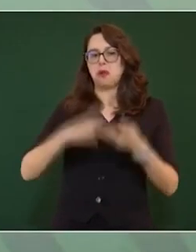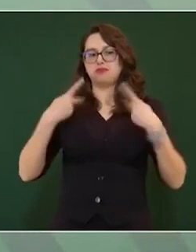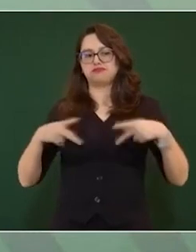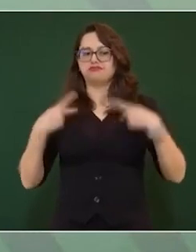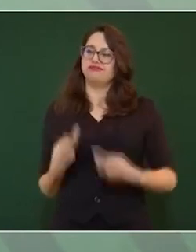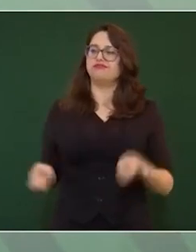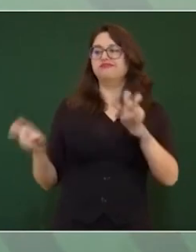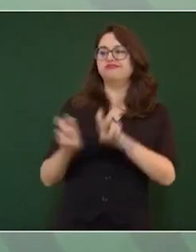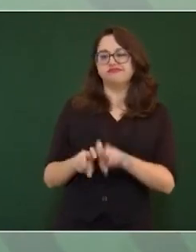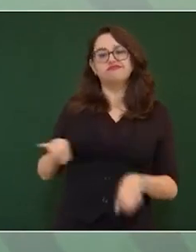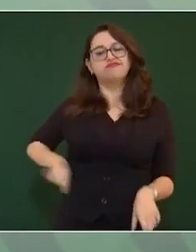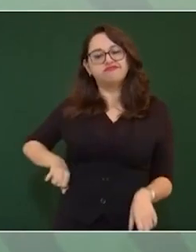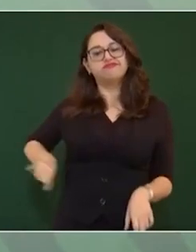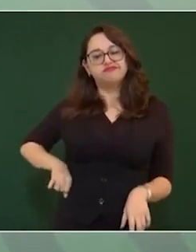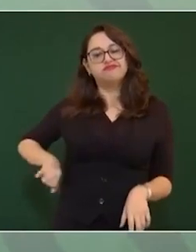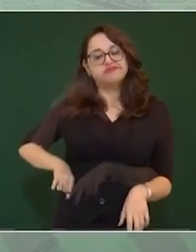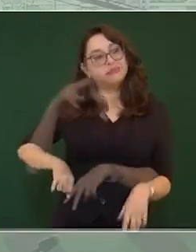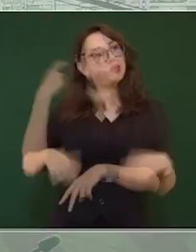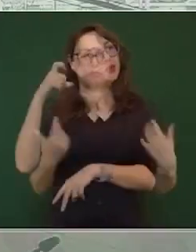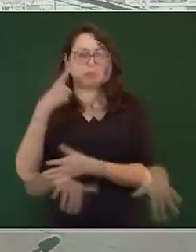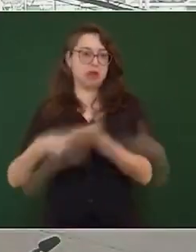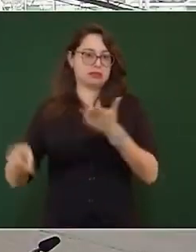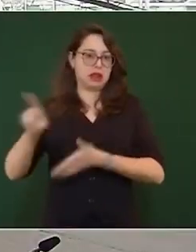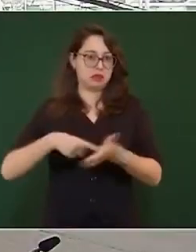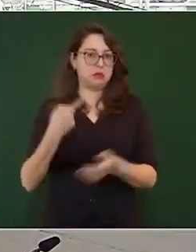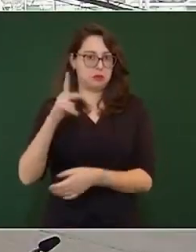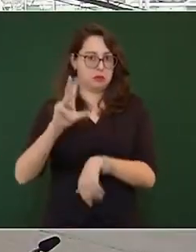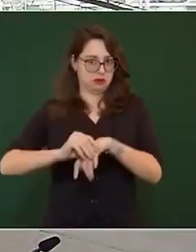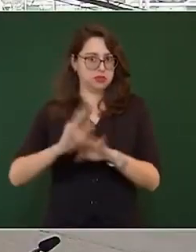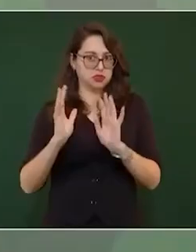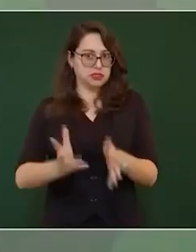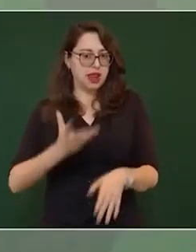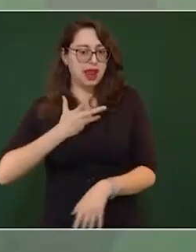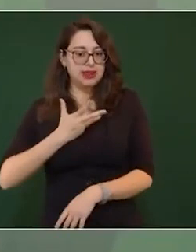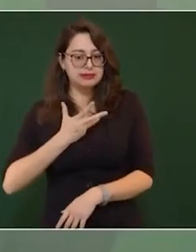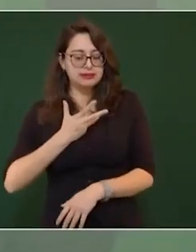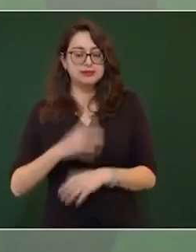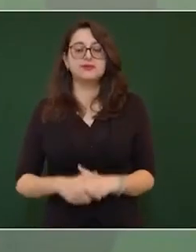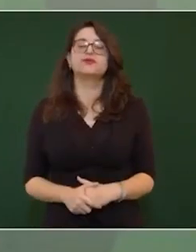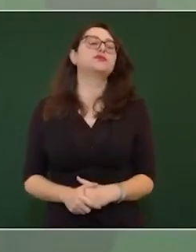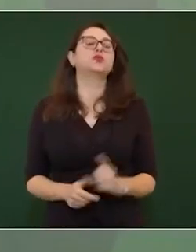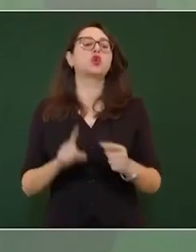concesión para trenes de pasajeros. Eso va a ayudar mucho. Son dos posibilidades.